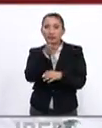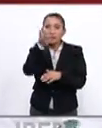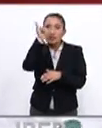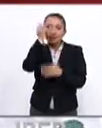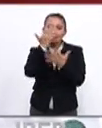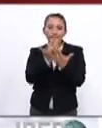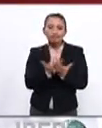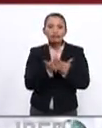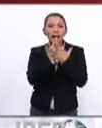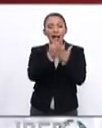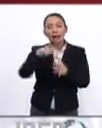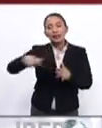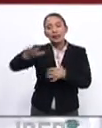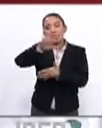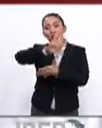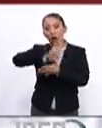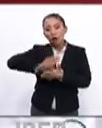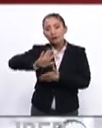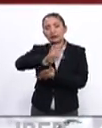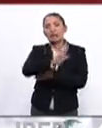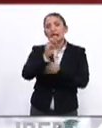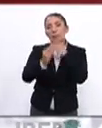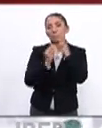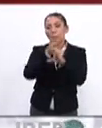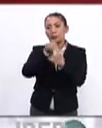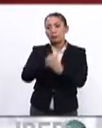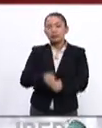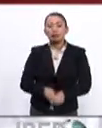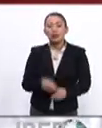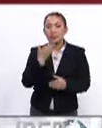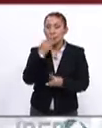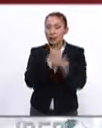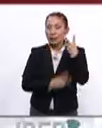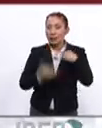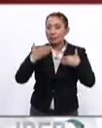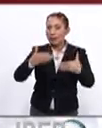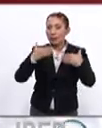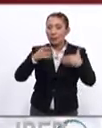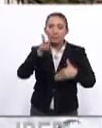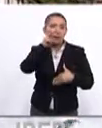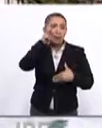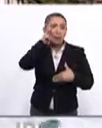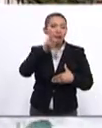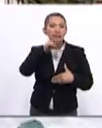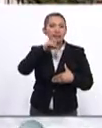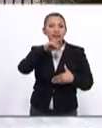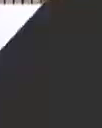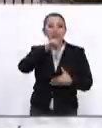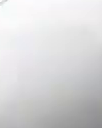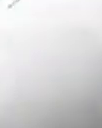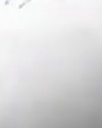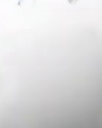esperanza a nuestro continente y al mundo entero. Bienvenido a Panamá, Papa Francisco.